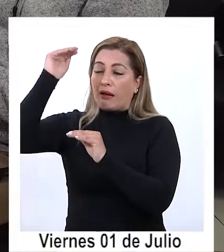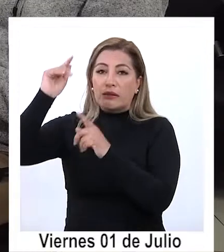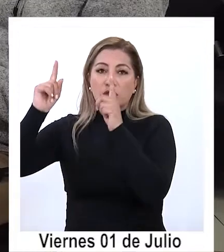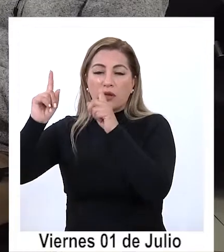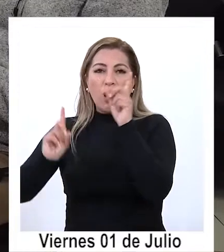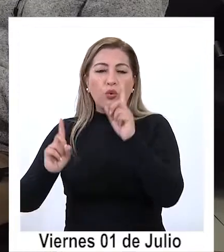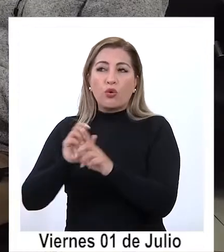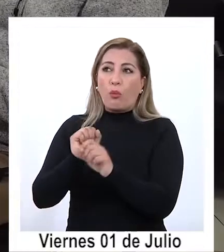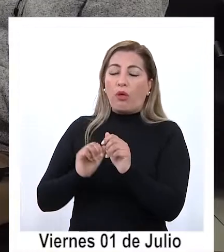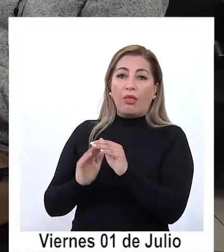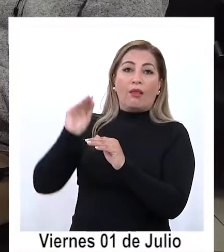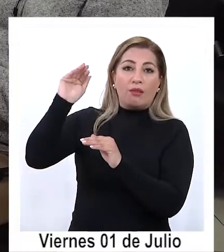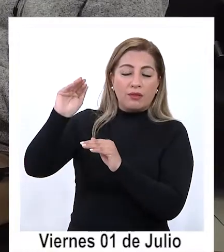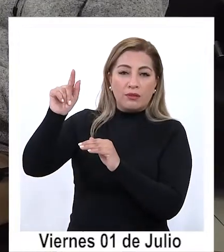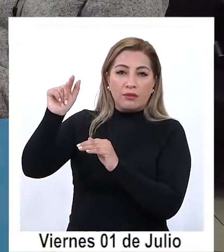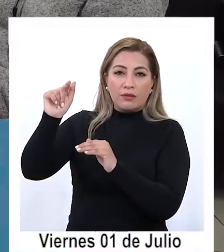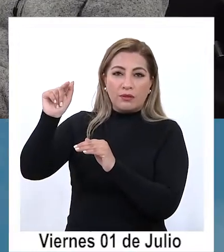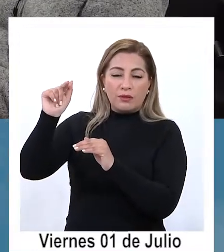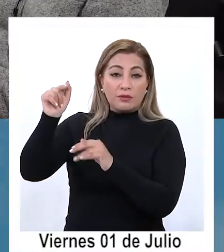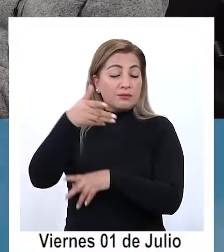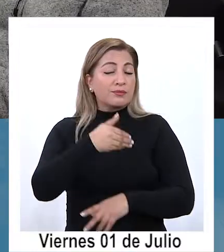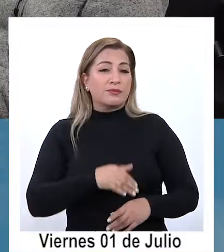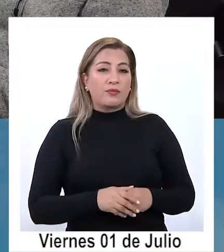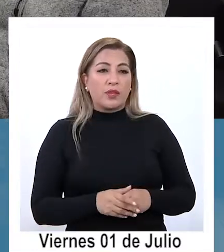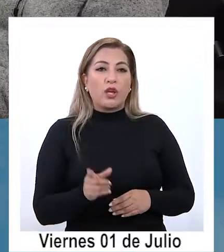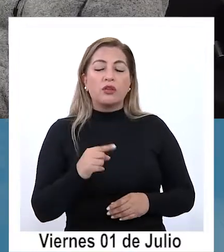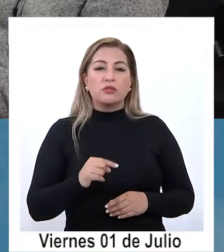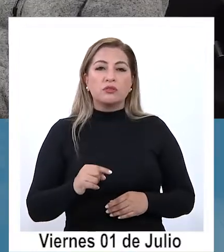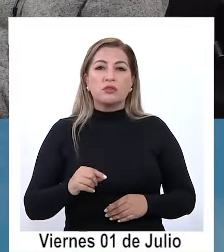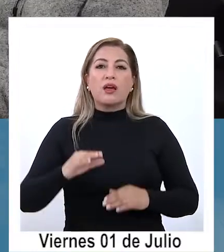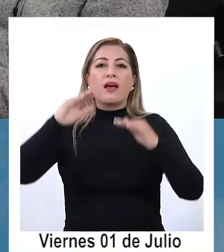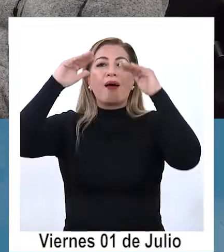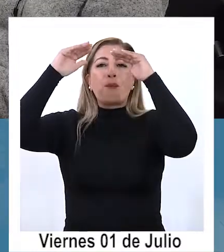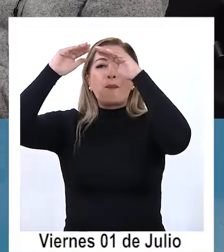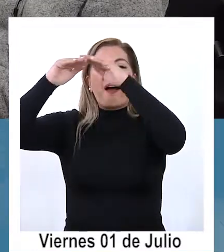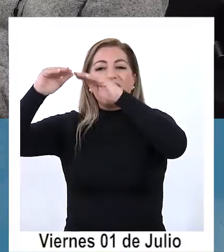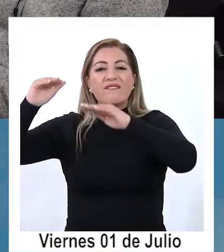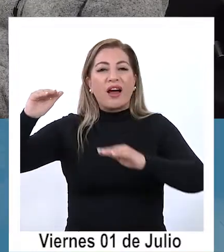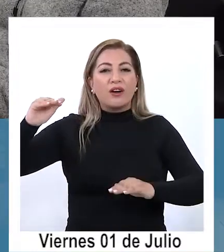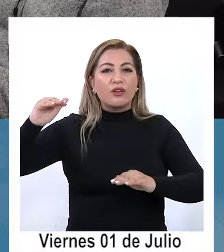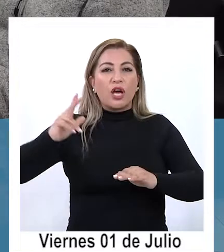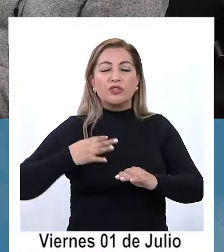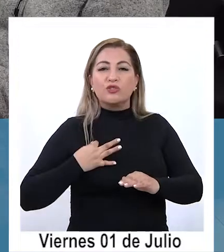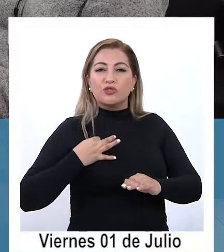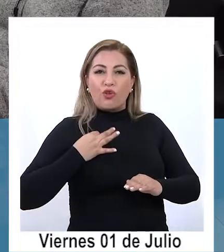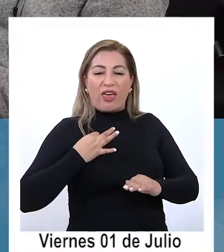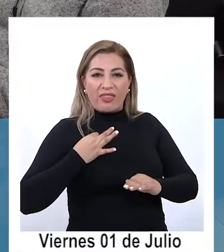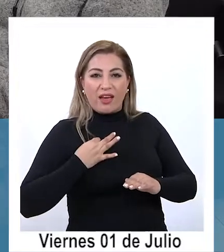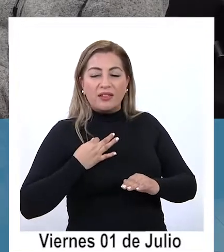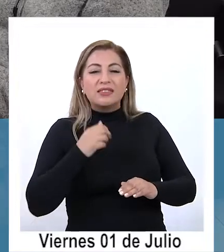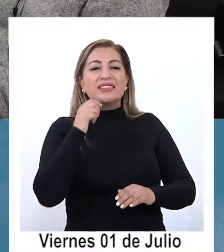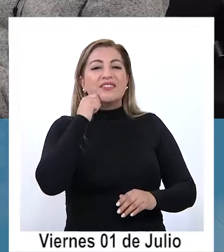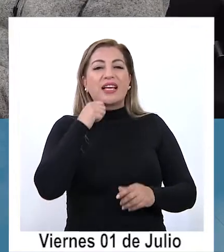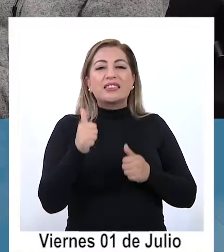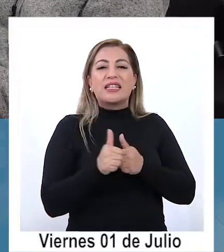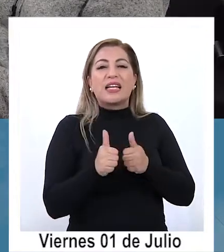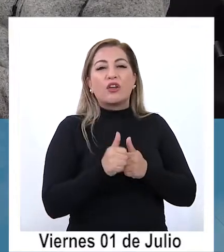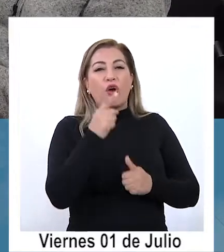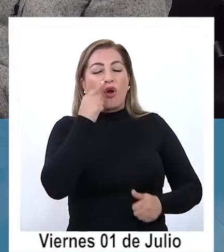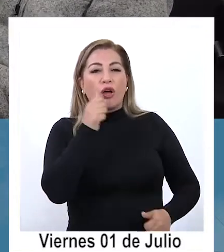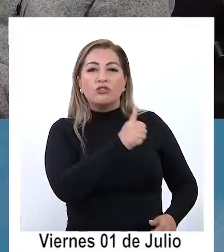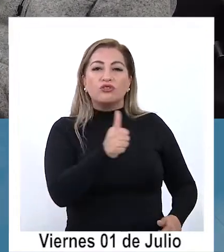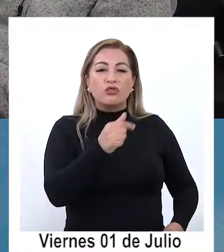para algunos y vamos a bajar la Corfo a la ciudadanía para que sea cercana para todos y todas